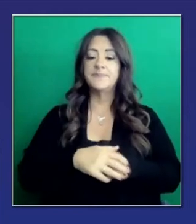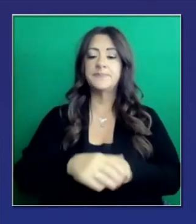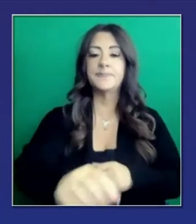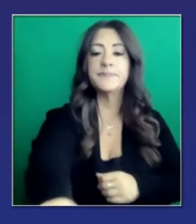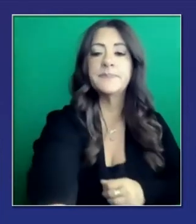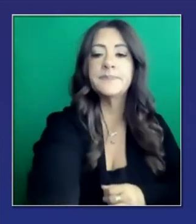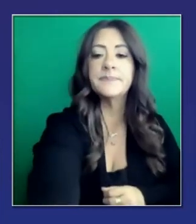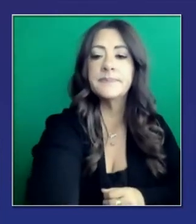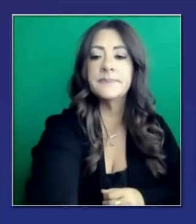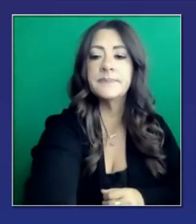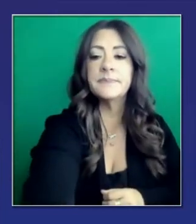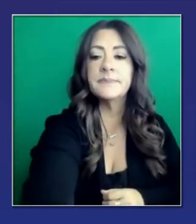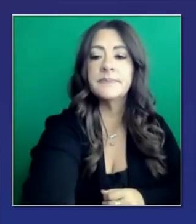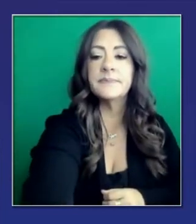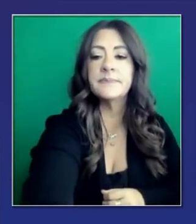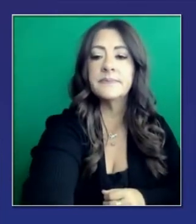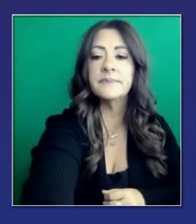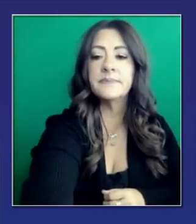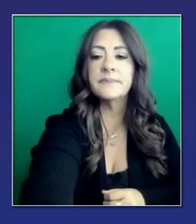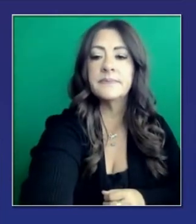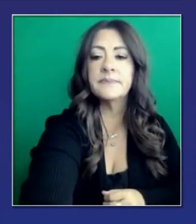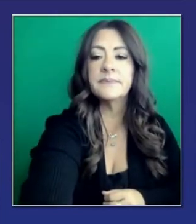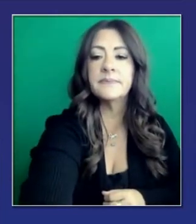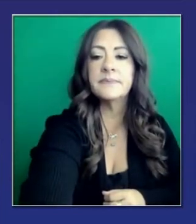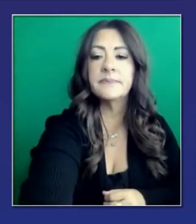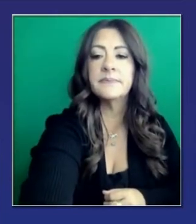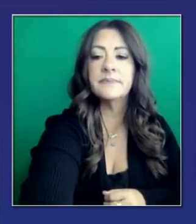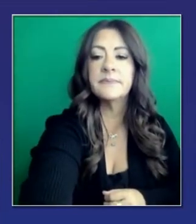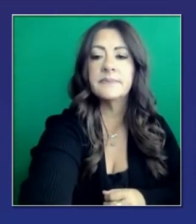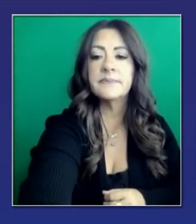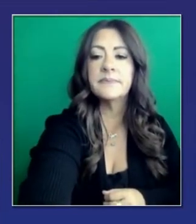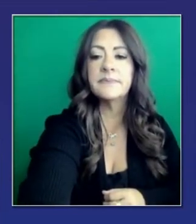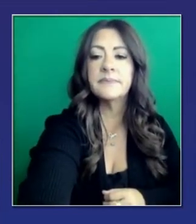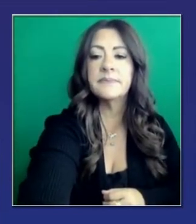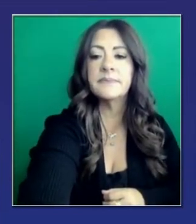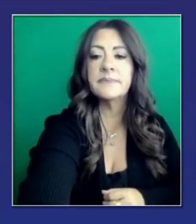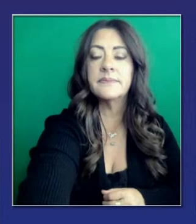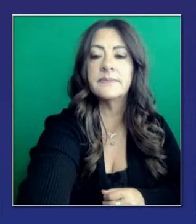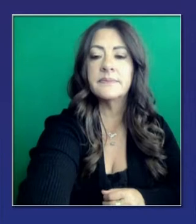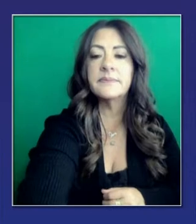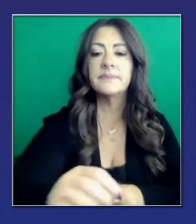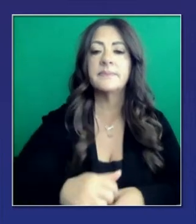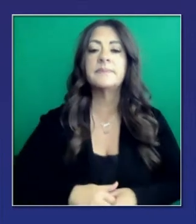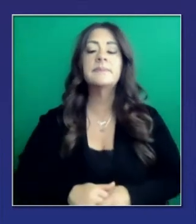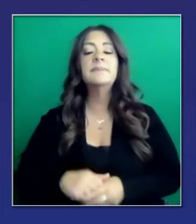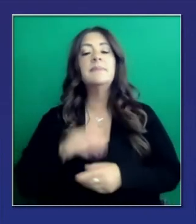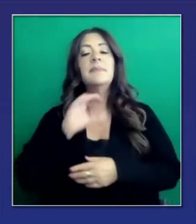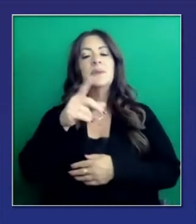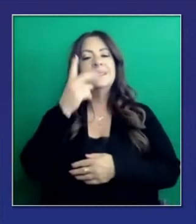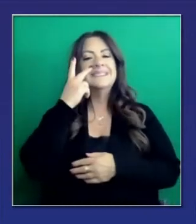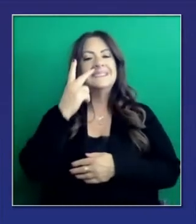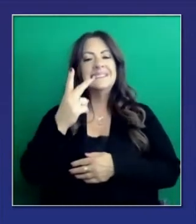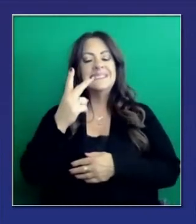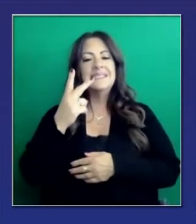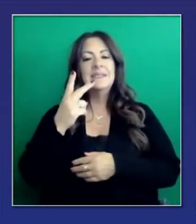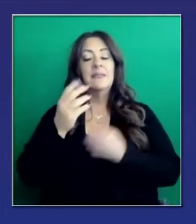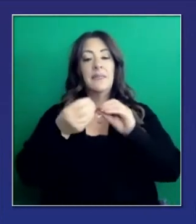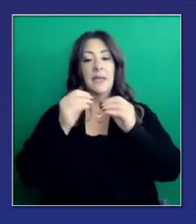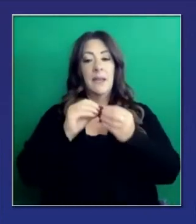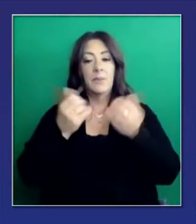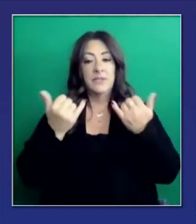este virus o la infección del virus. Hoy podemos decir que hay cierto beneficio en cuanto al número de casos.